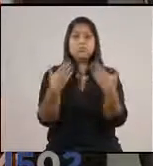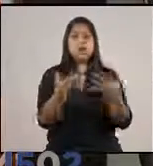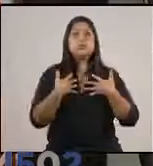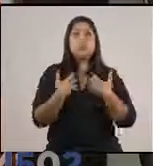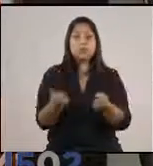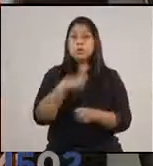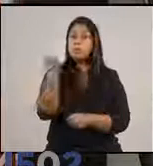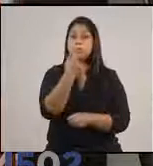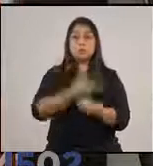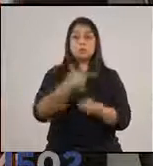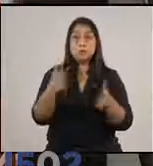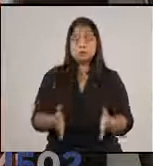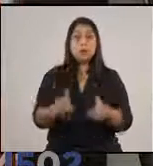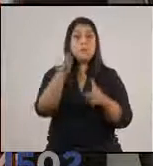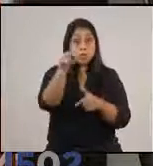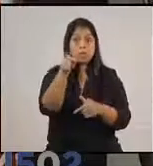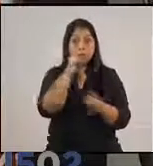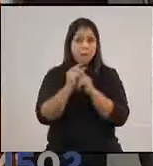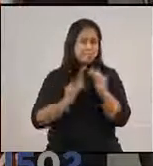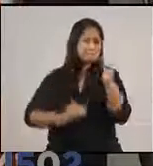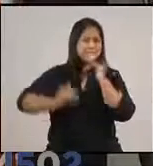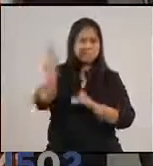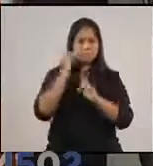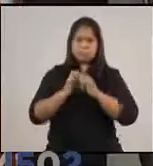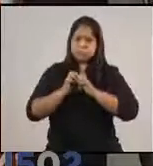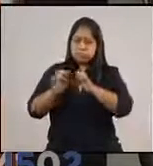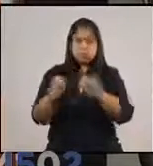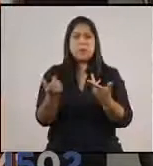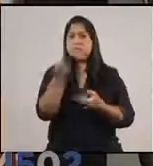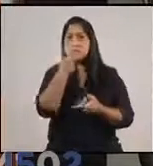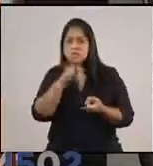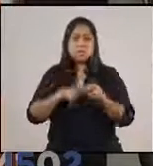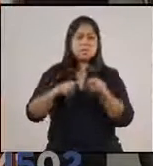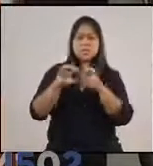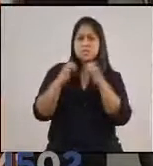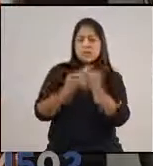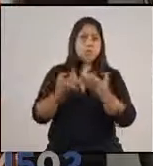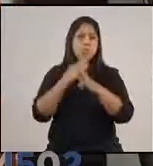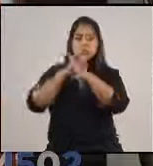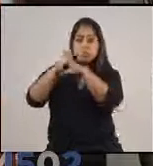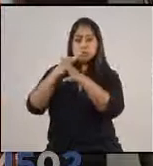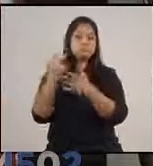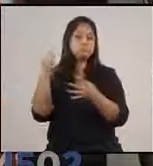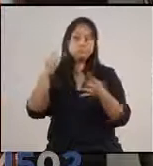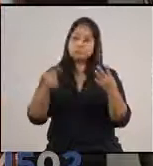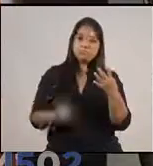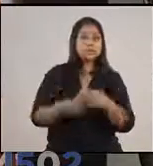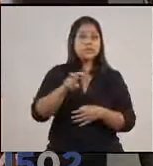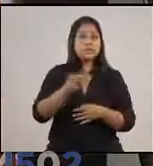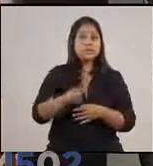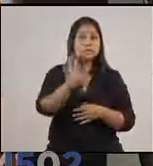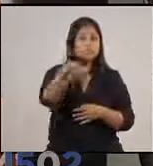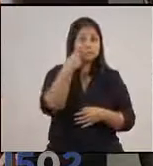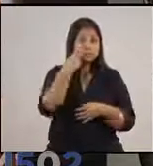Por eso estamos aumentando los esfuerzos en hospitales con medicamentos, equipo de protección y cuanto sea necesario. Que quede claro,